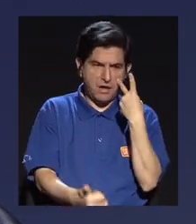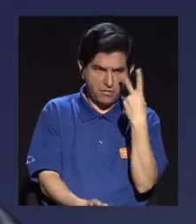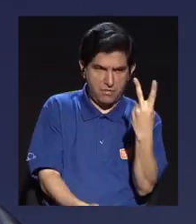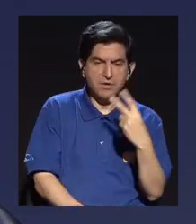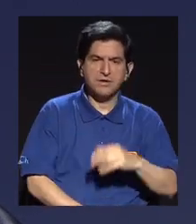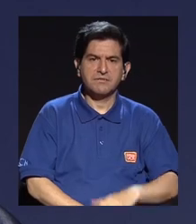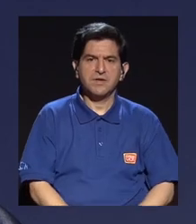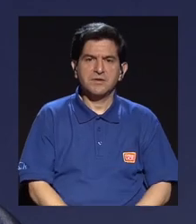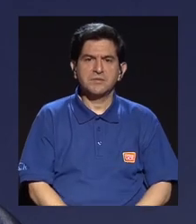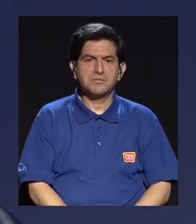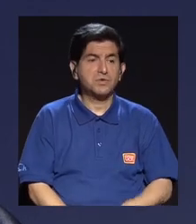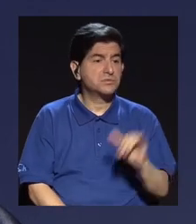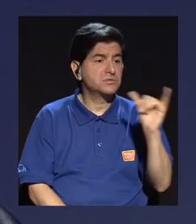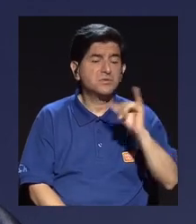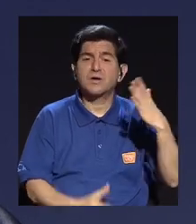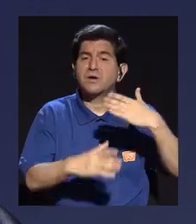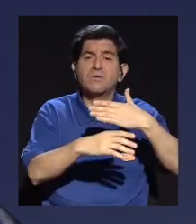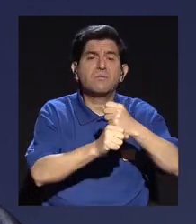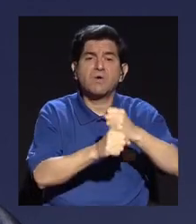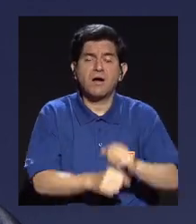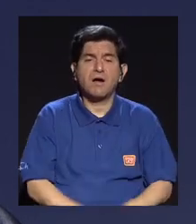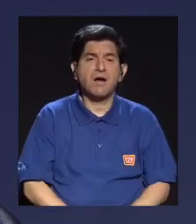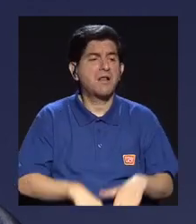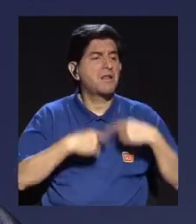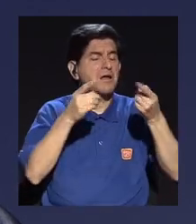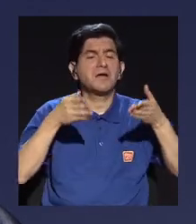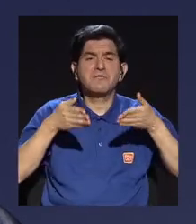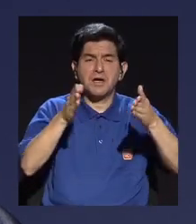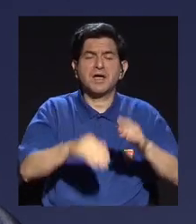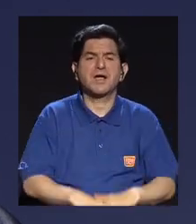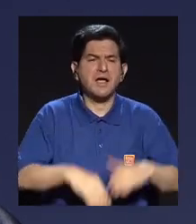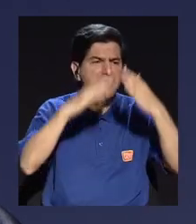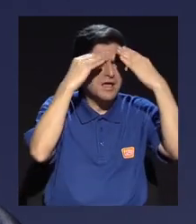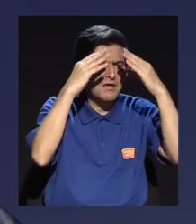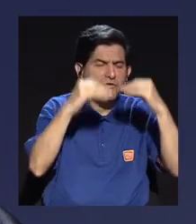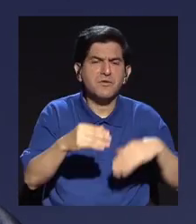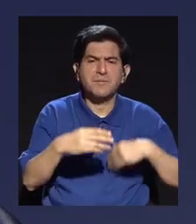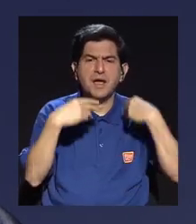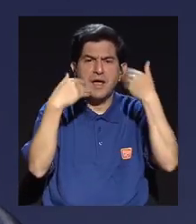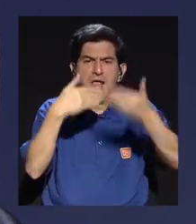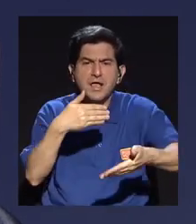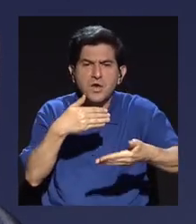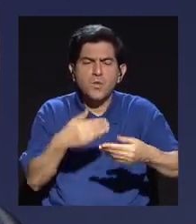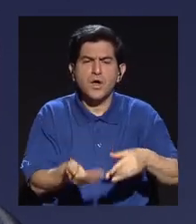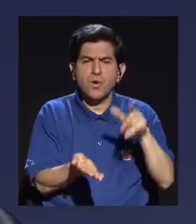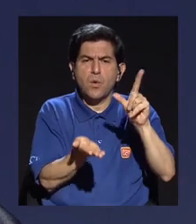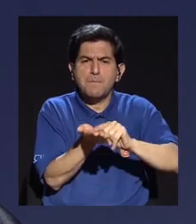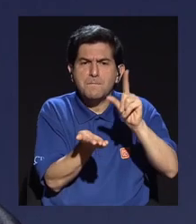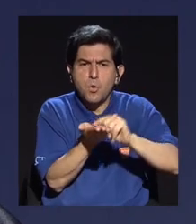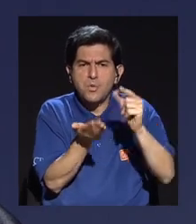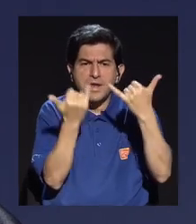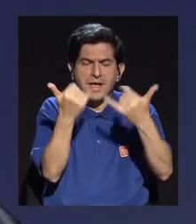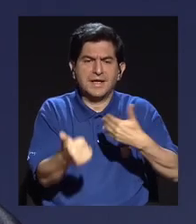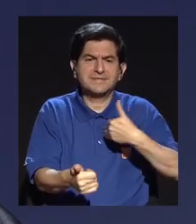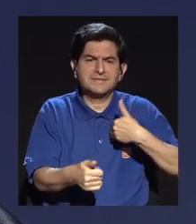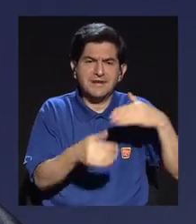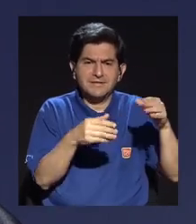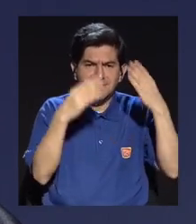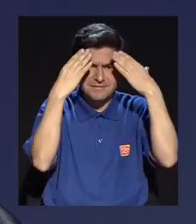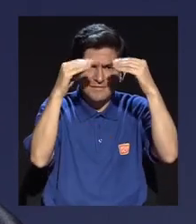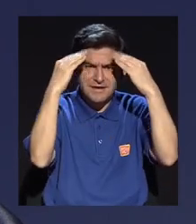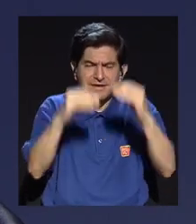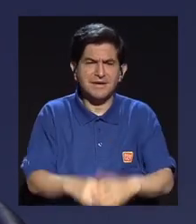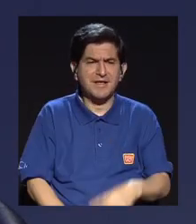ahora que vemos que están haciendo lo mismo, que salen a la calle, reportean y publican en el momento en el que tienen la información,